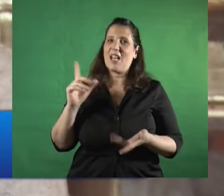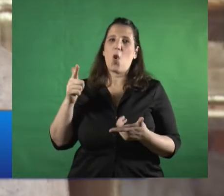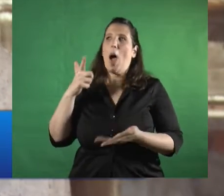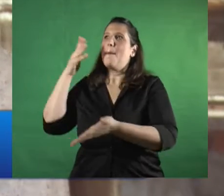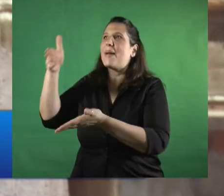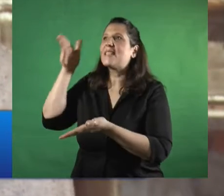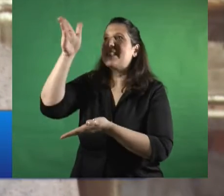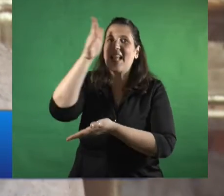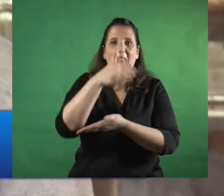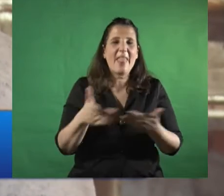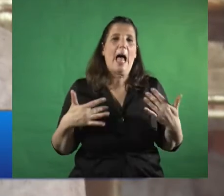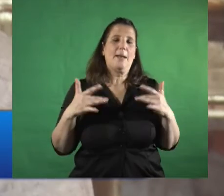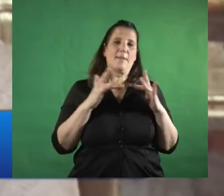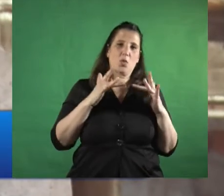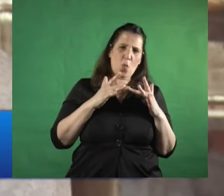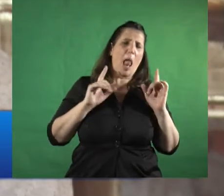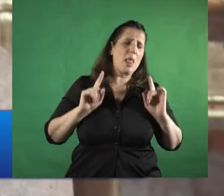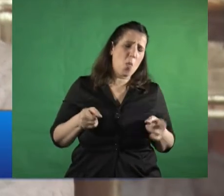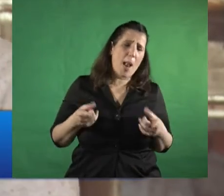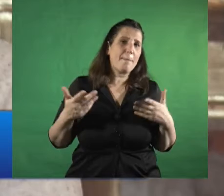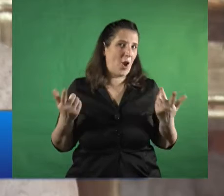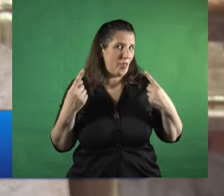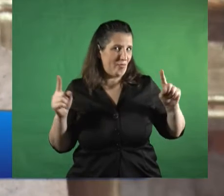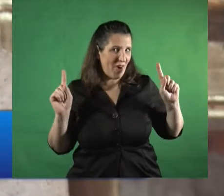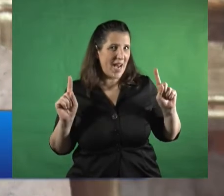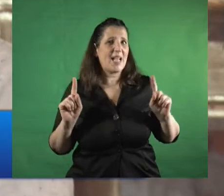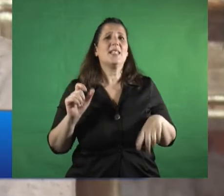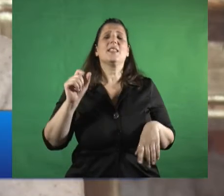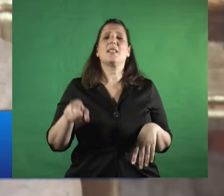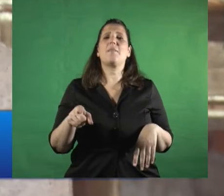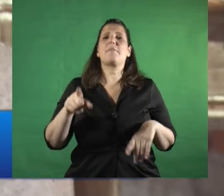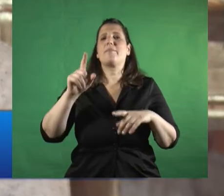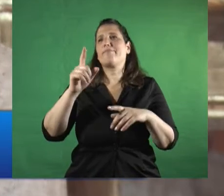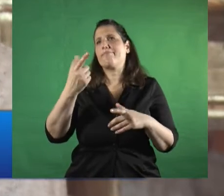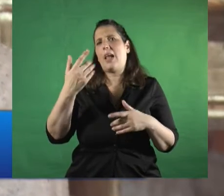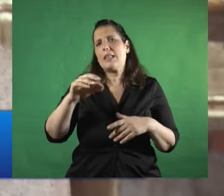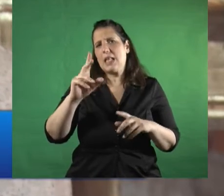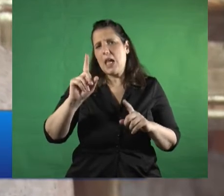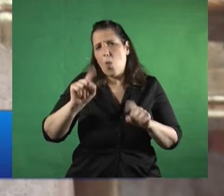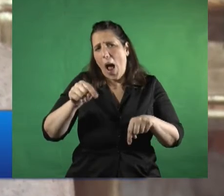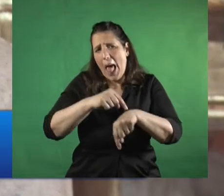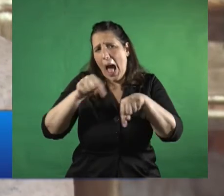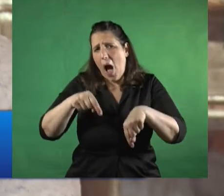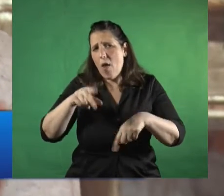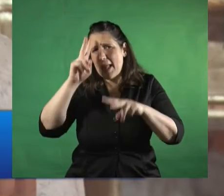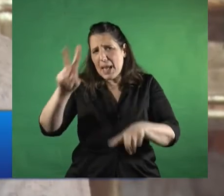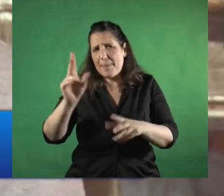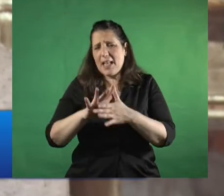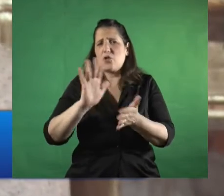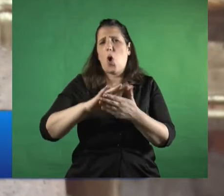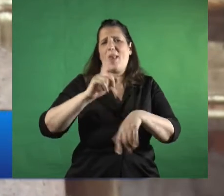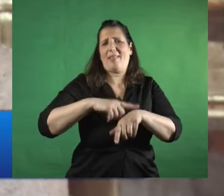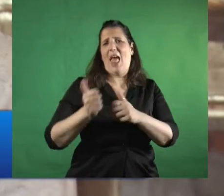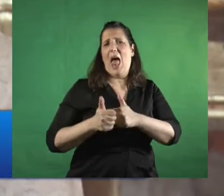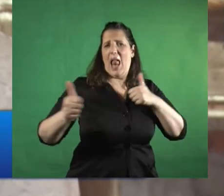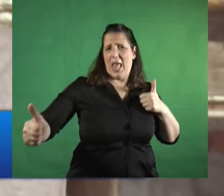y con todas las limitaciones que nos impuso por supuesto el periodo de aislamiento donde sabemos que la actividad deportiva fue acotada sobre todo en unos